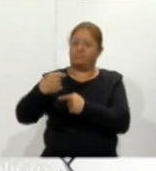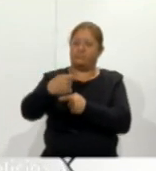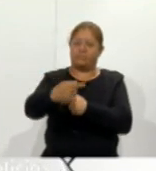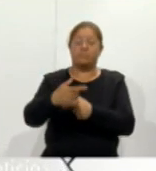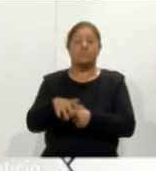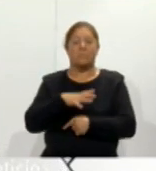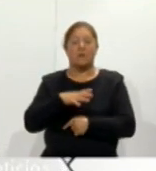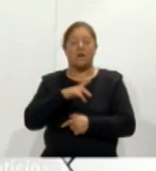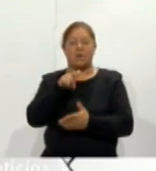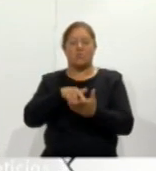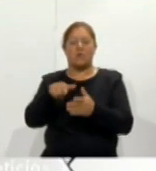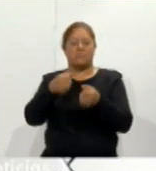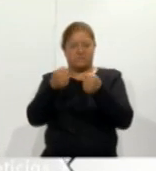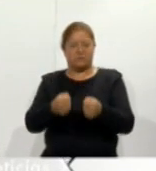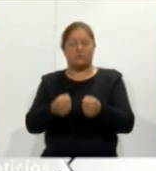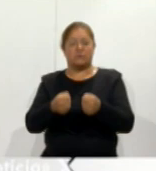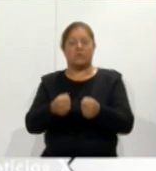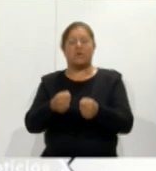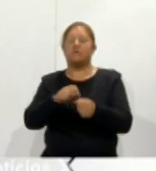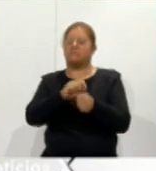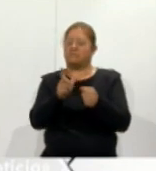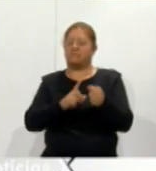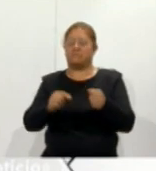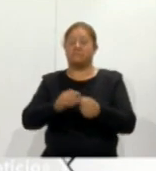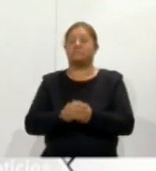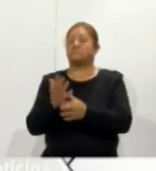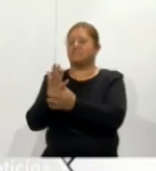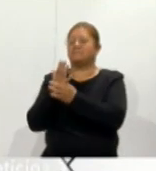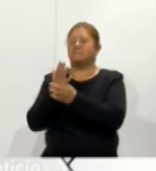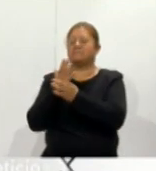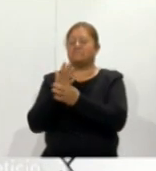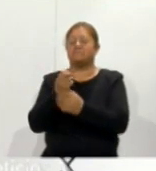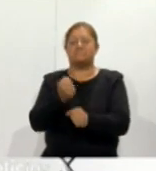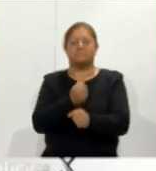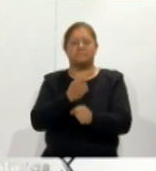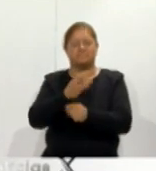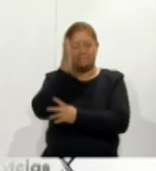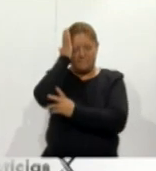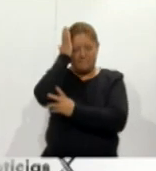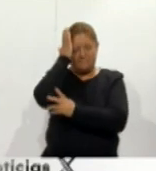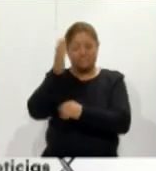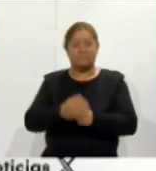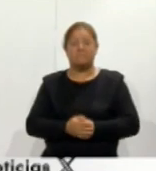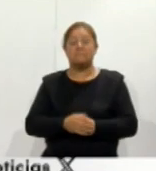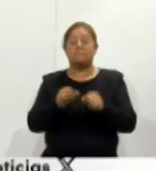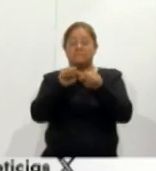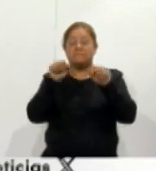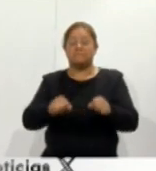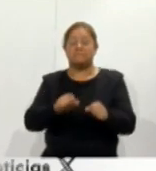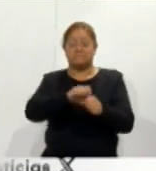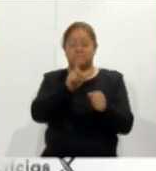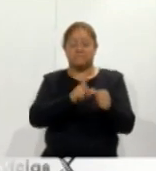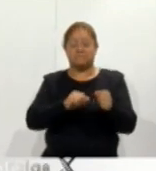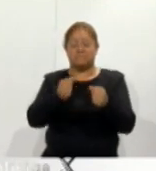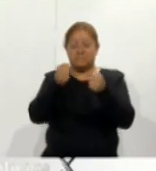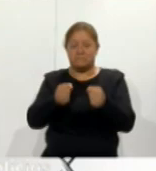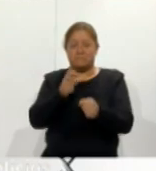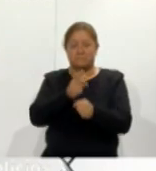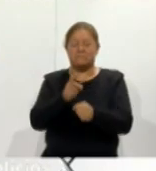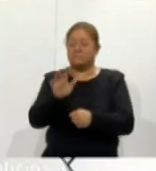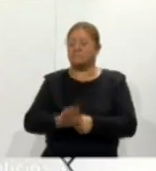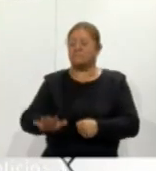ser la entidad más segura de nuestro país. Esto según datos del Secretariado Ejecutivo del Sistema Nacional de Seguridad Pública.